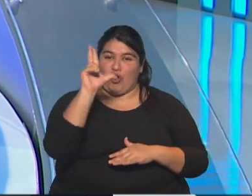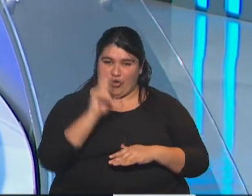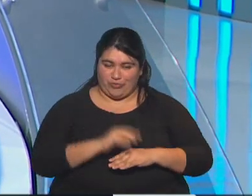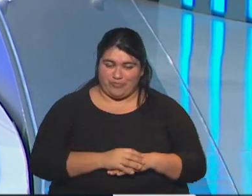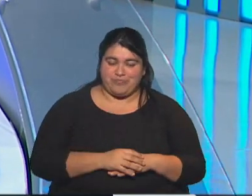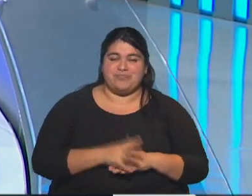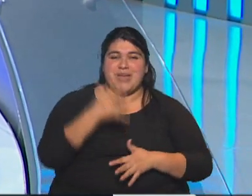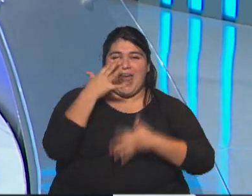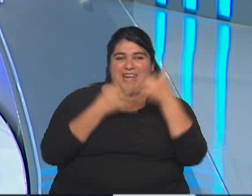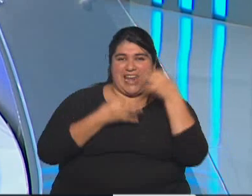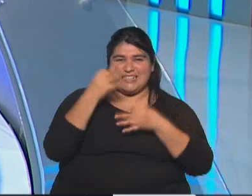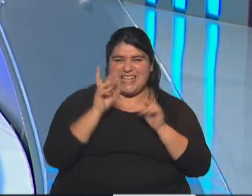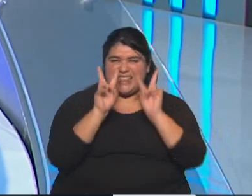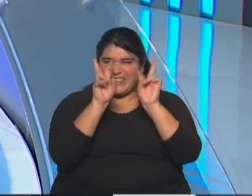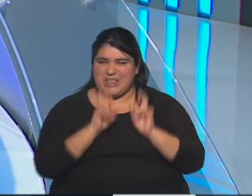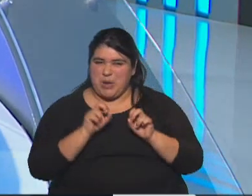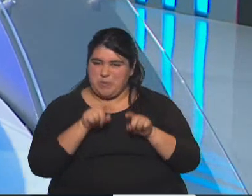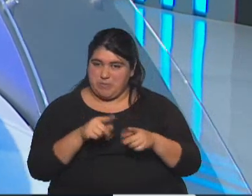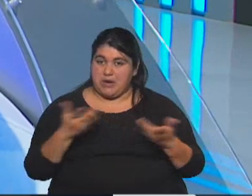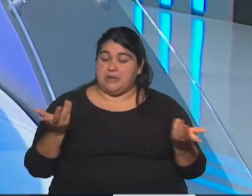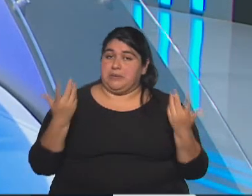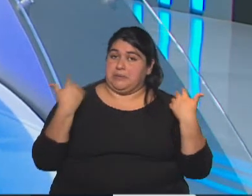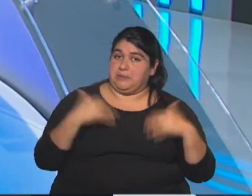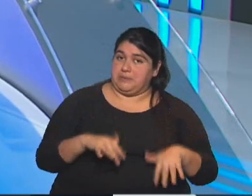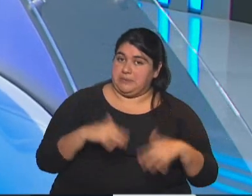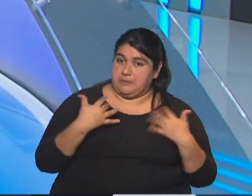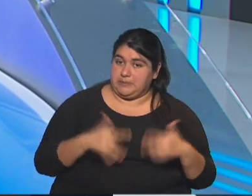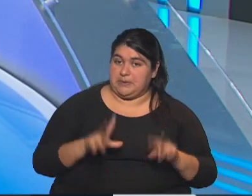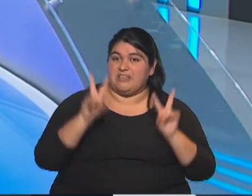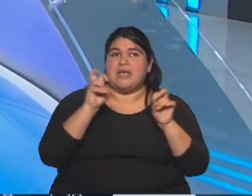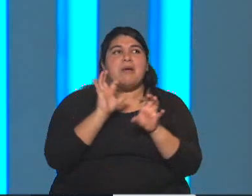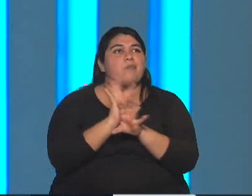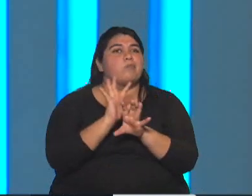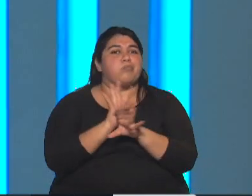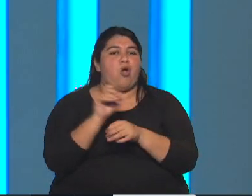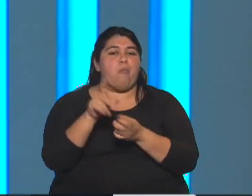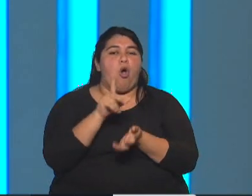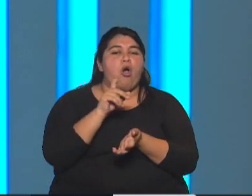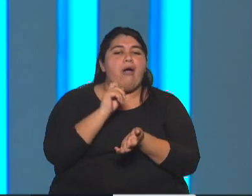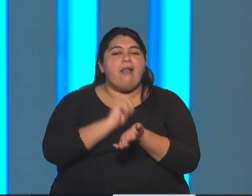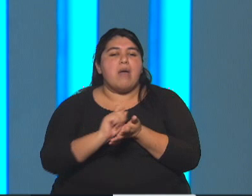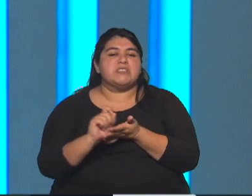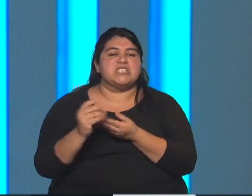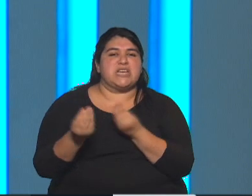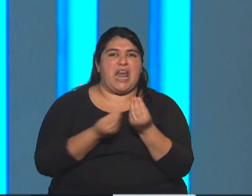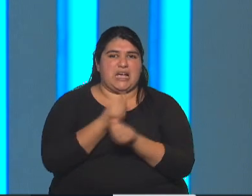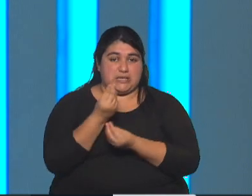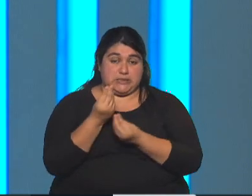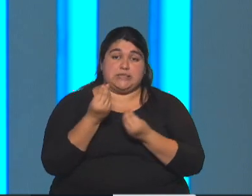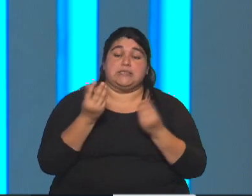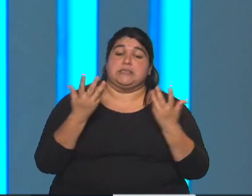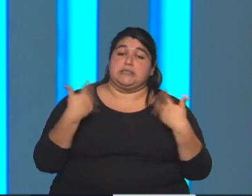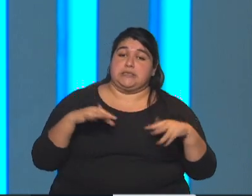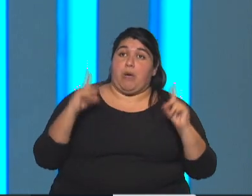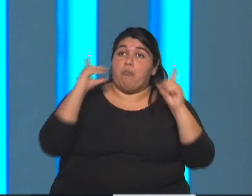para analizar este tema. ¿Cómo estás, Néstor? Bienvenido. Alcanzado por la onda expansiva de la lapicera. Nunca la judicialización de un tema político termina siendo